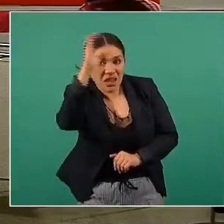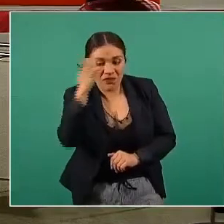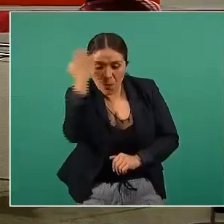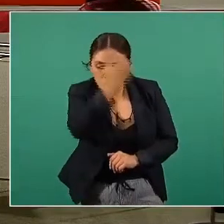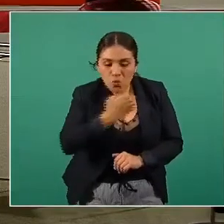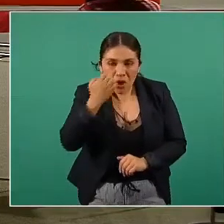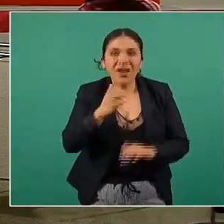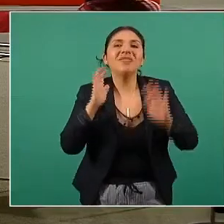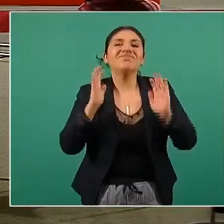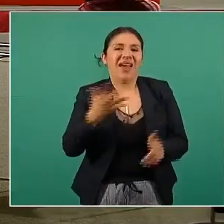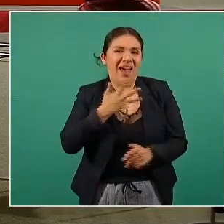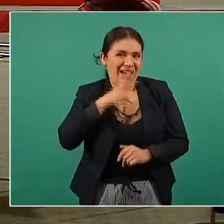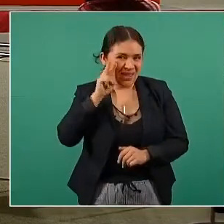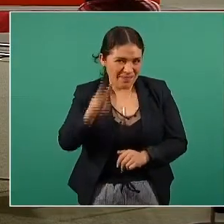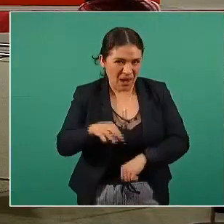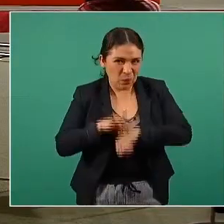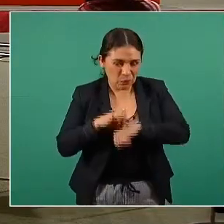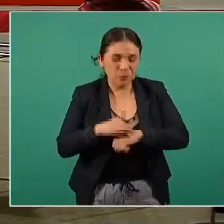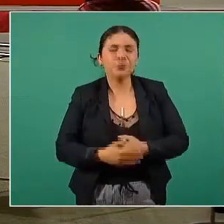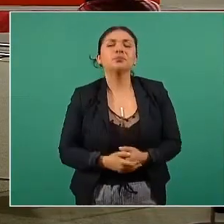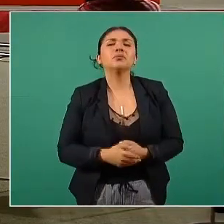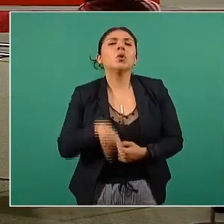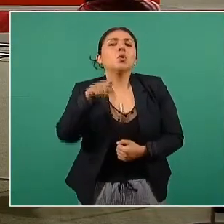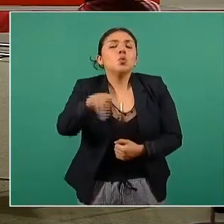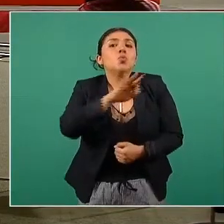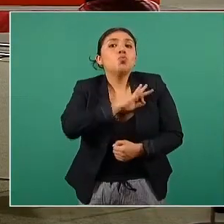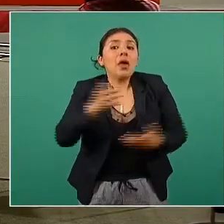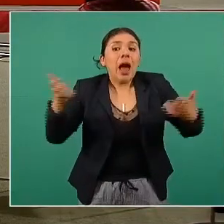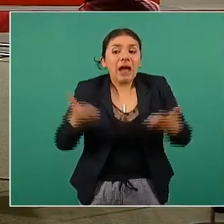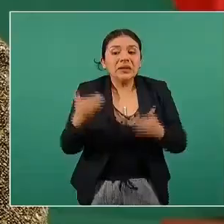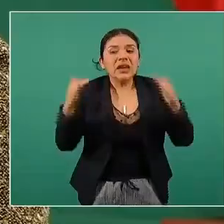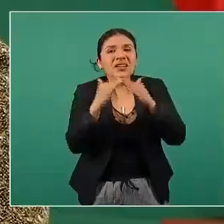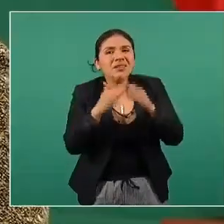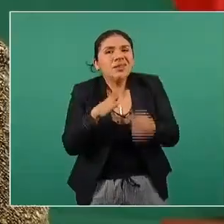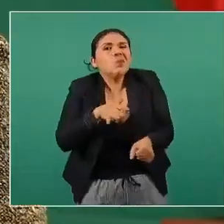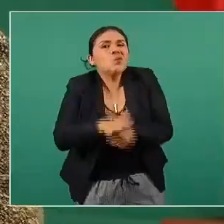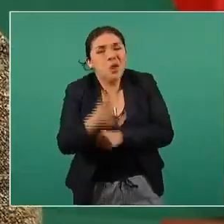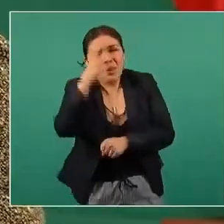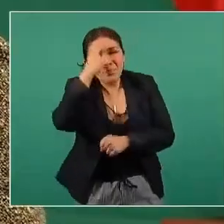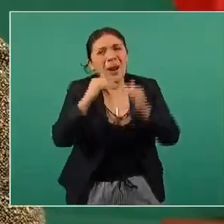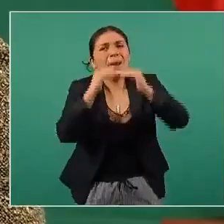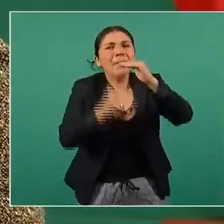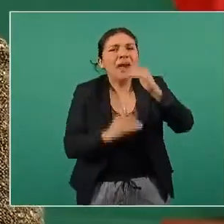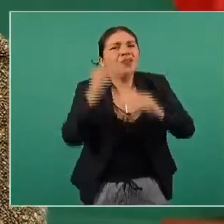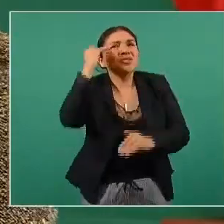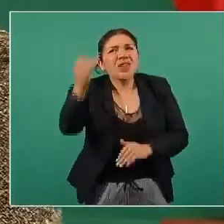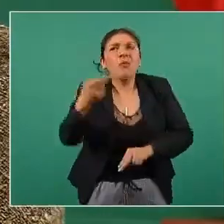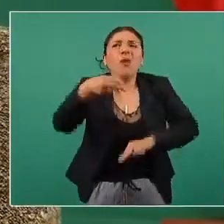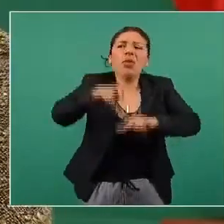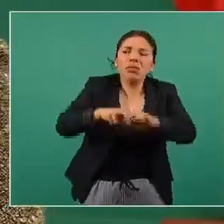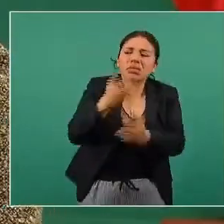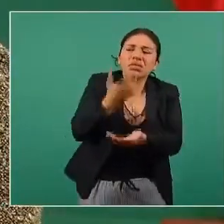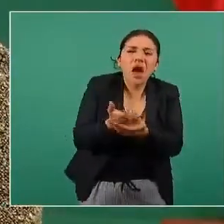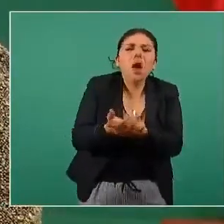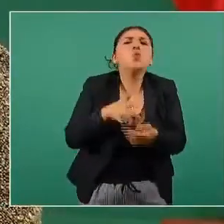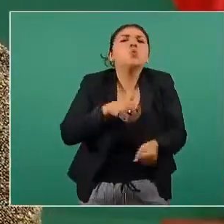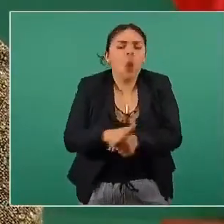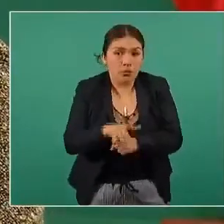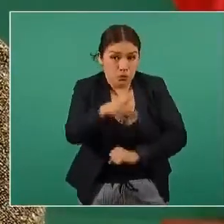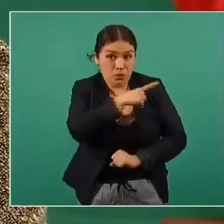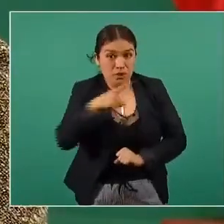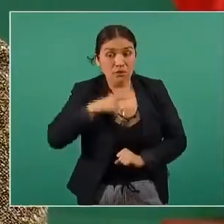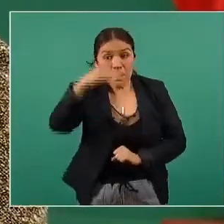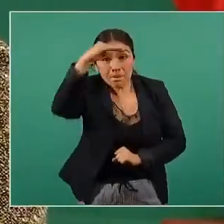ahora ahora respecto a qué podemos hacer en casa para limitar el tiempo sedentario nosotros debemos